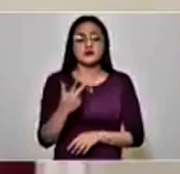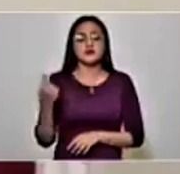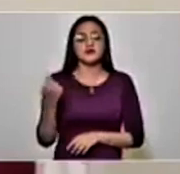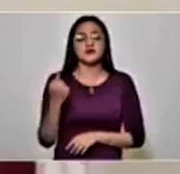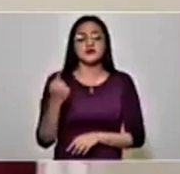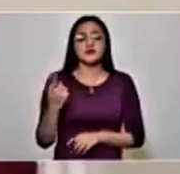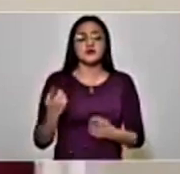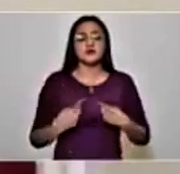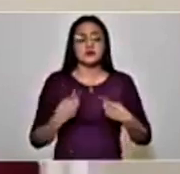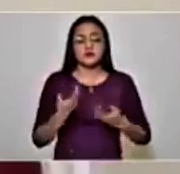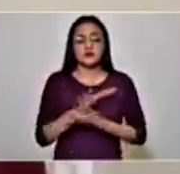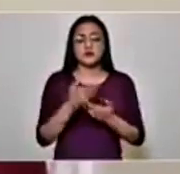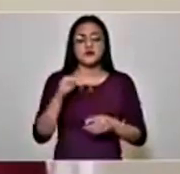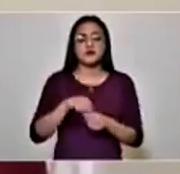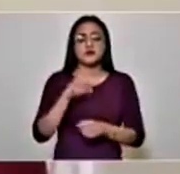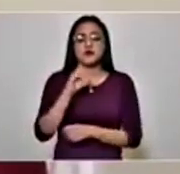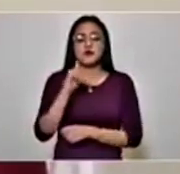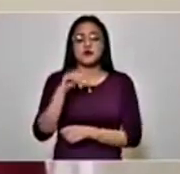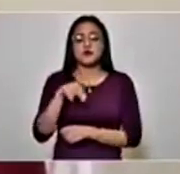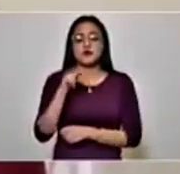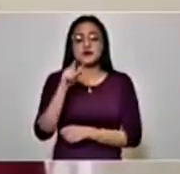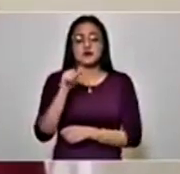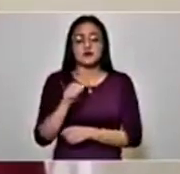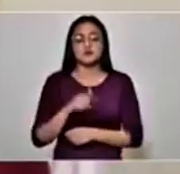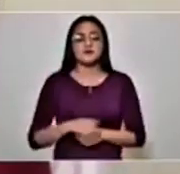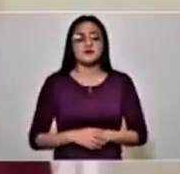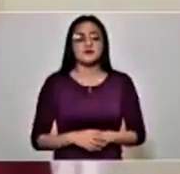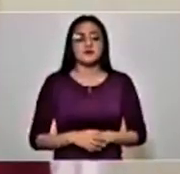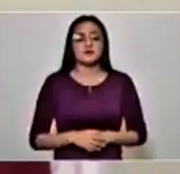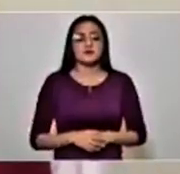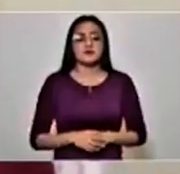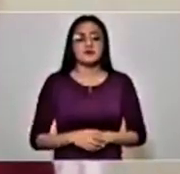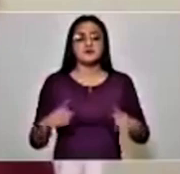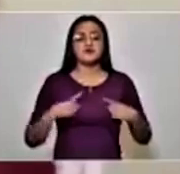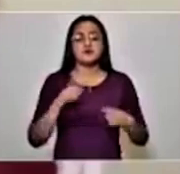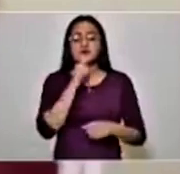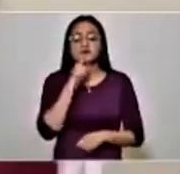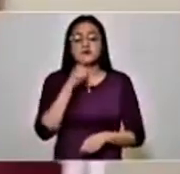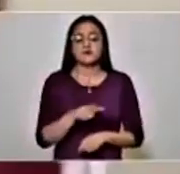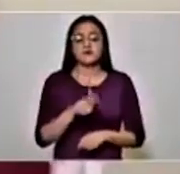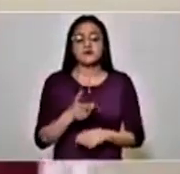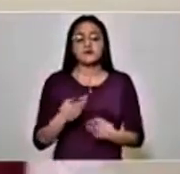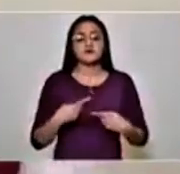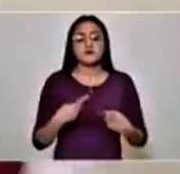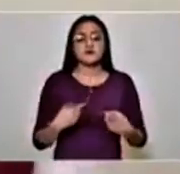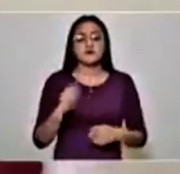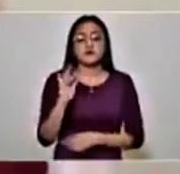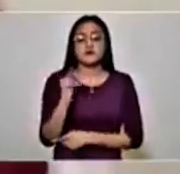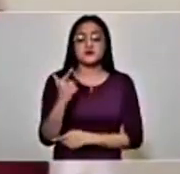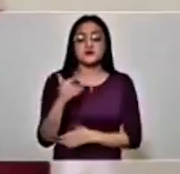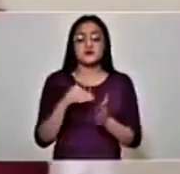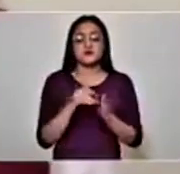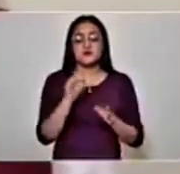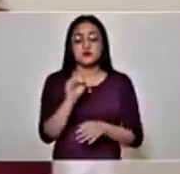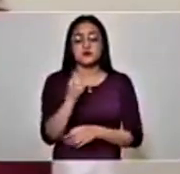repartiremos en Olintla. Hemos repartido también cincuenta y siete